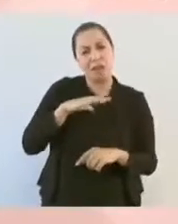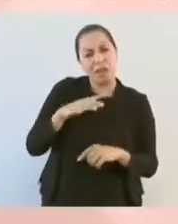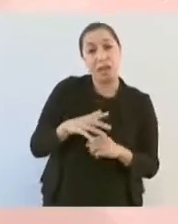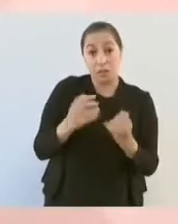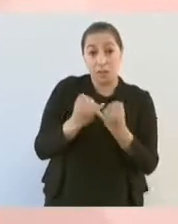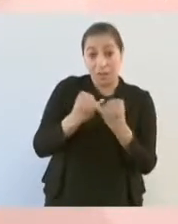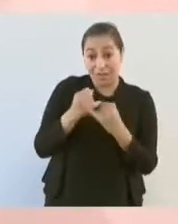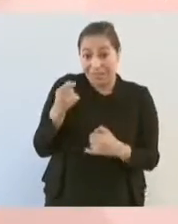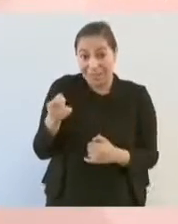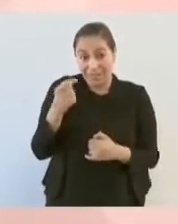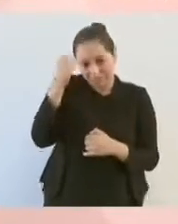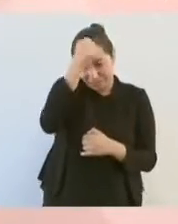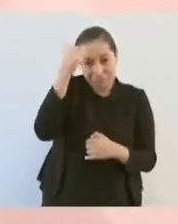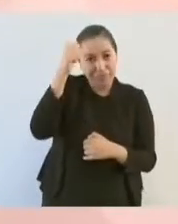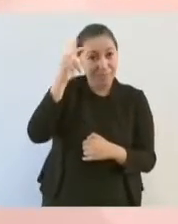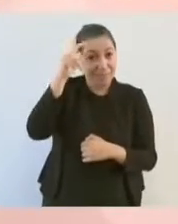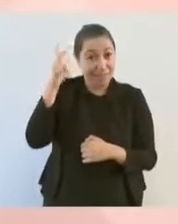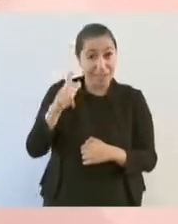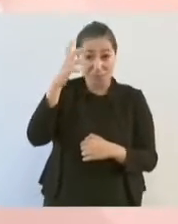curas.